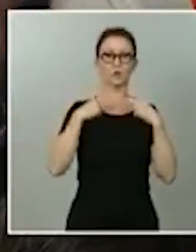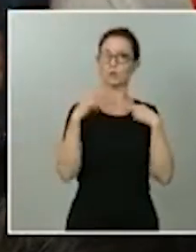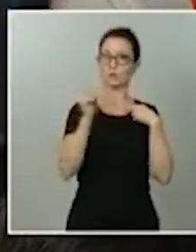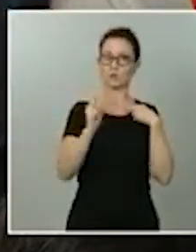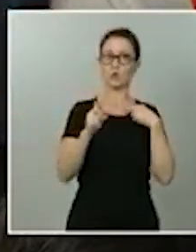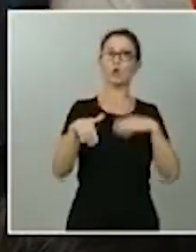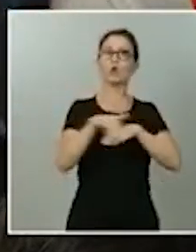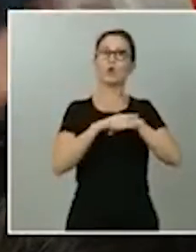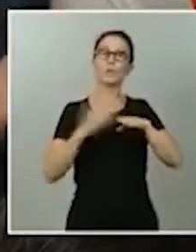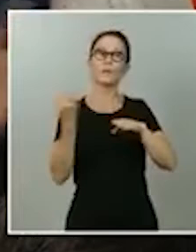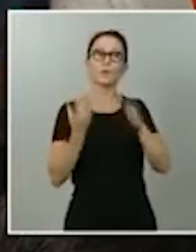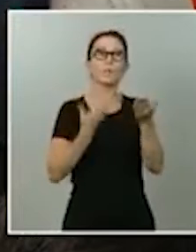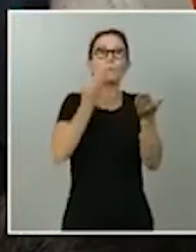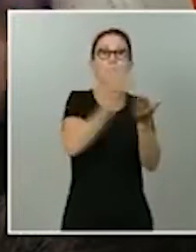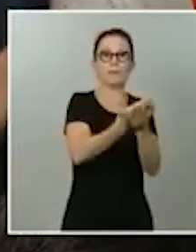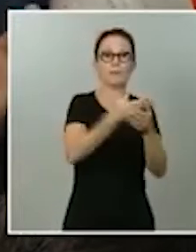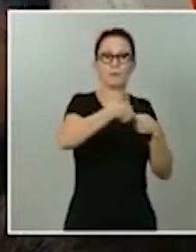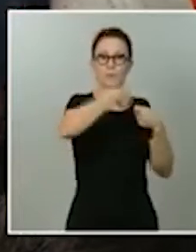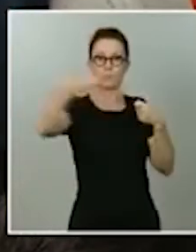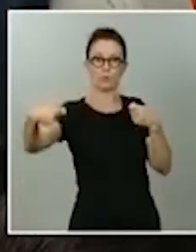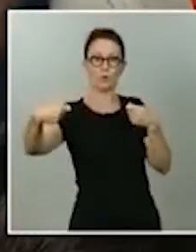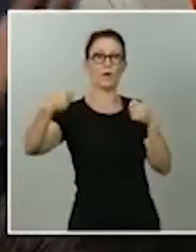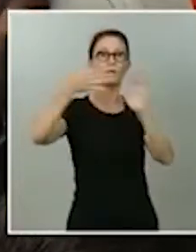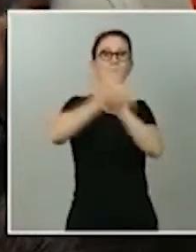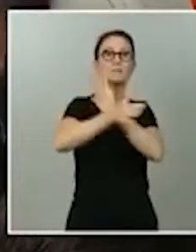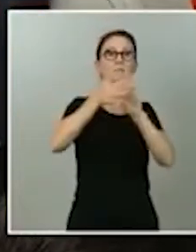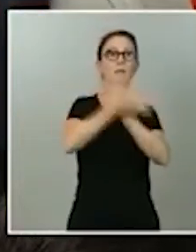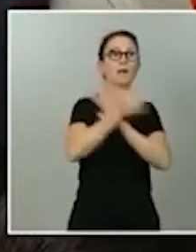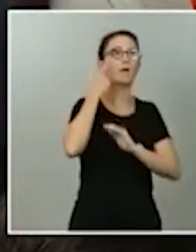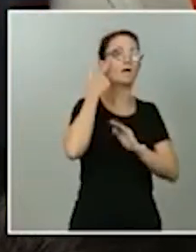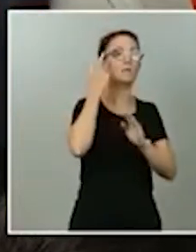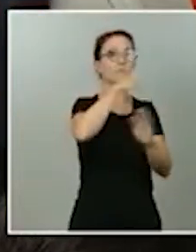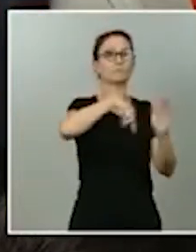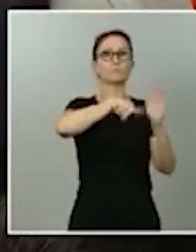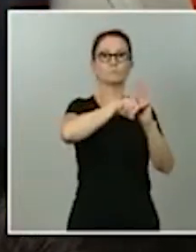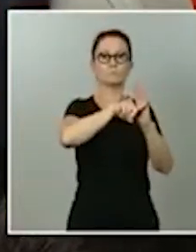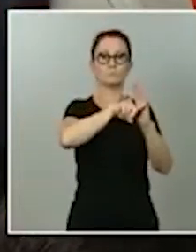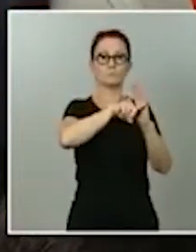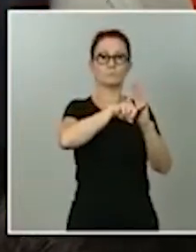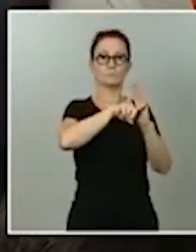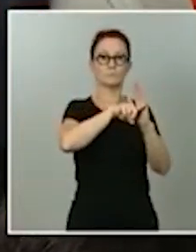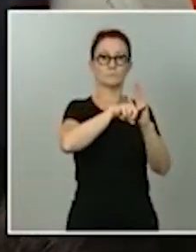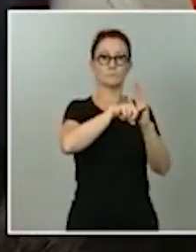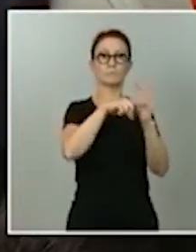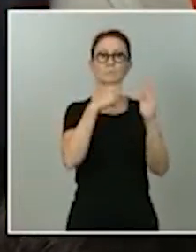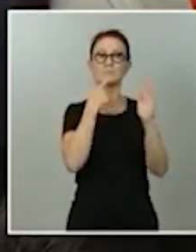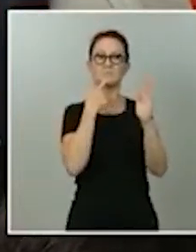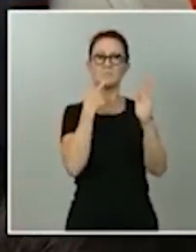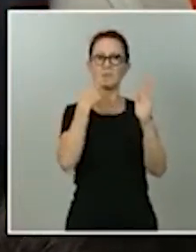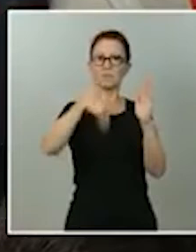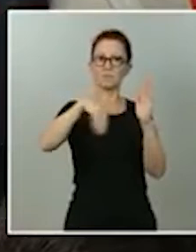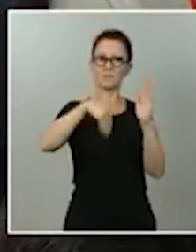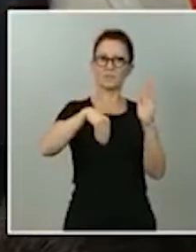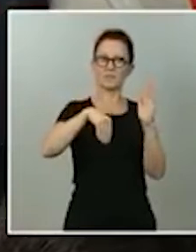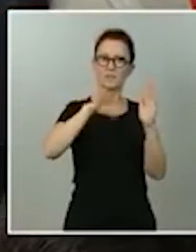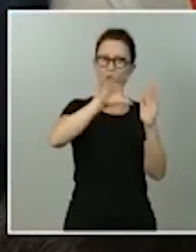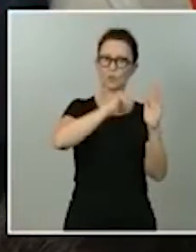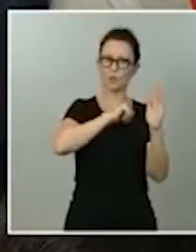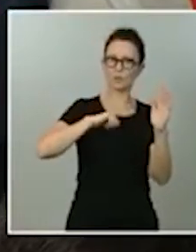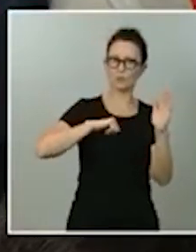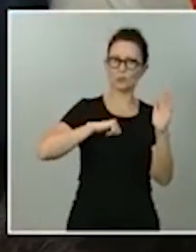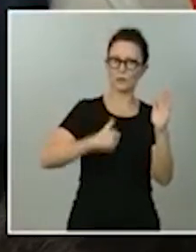prórroga o dar las explicaciones por qué se incluye o por qué se dice que el presidente de la comunidad debería ir al Congreso y una precisión